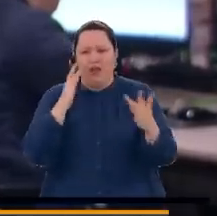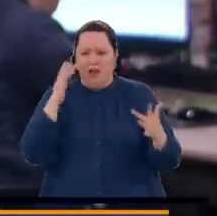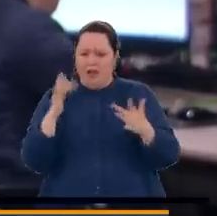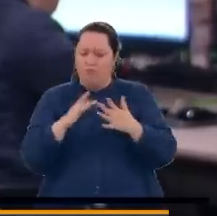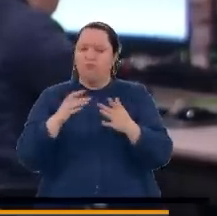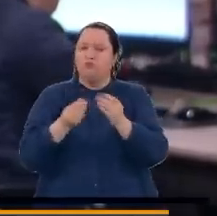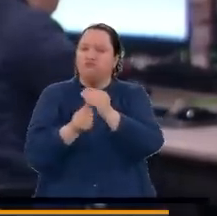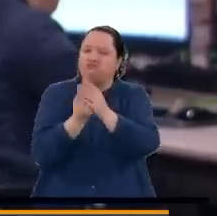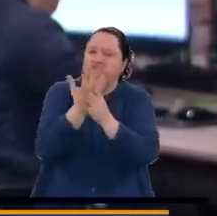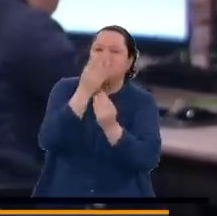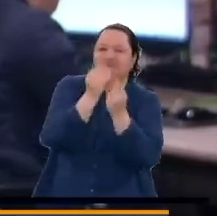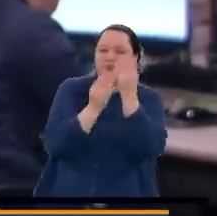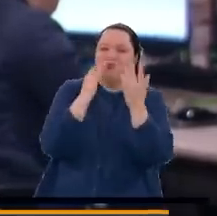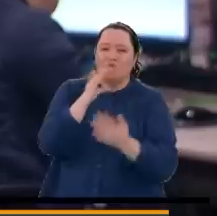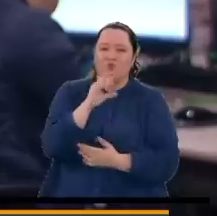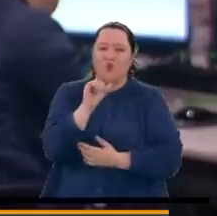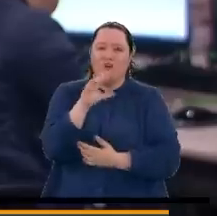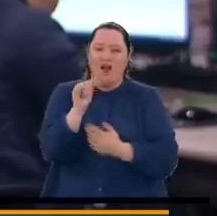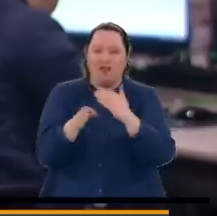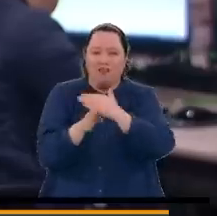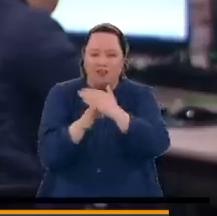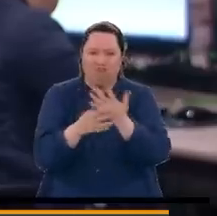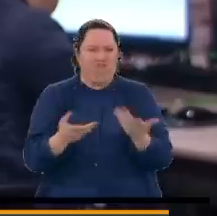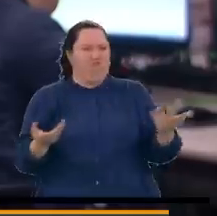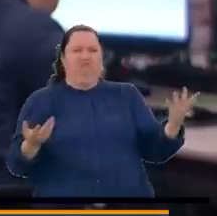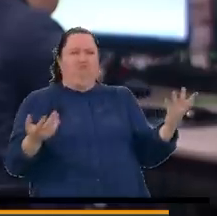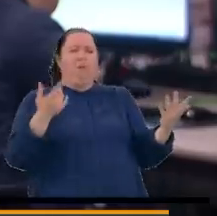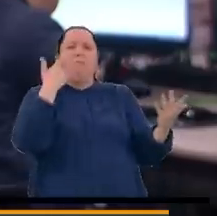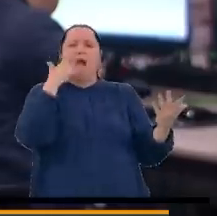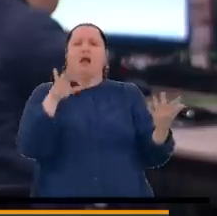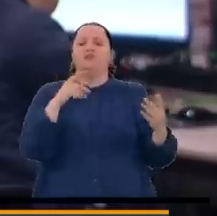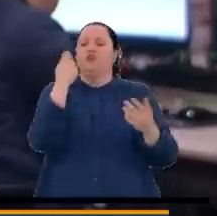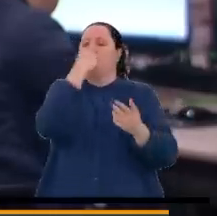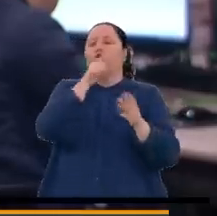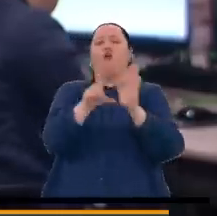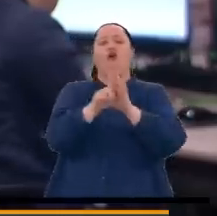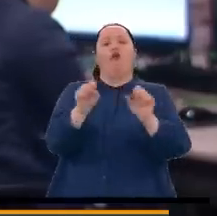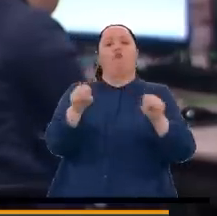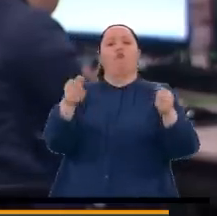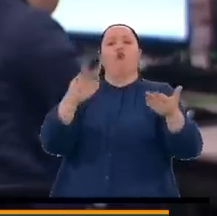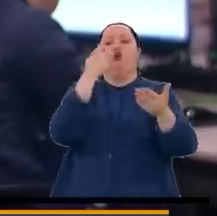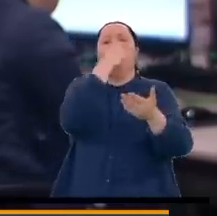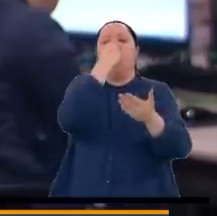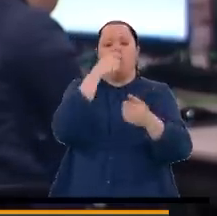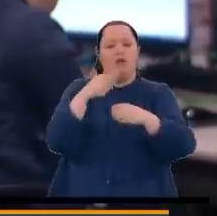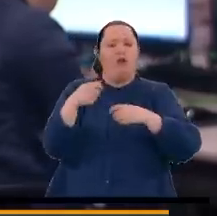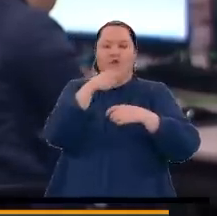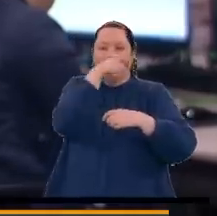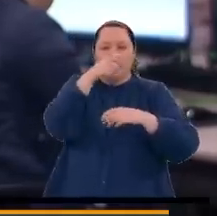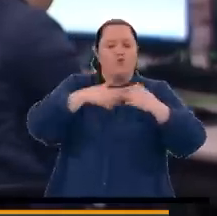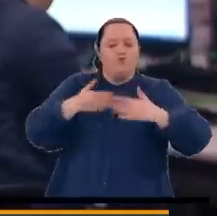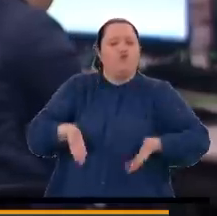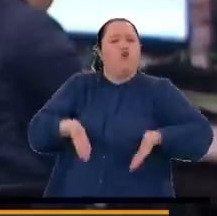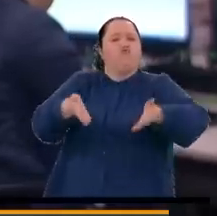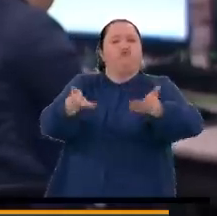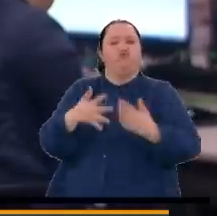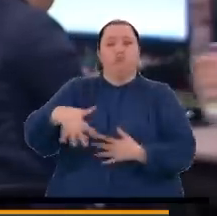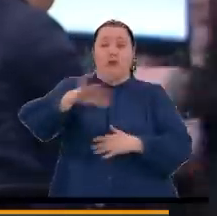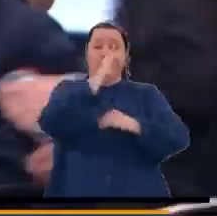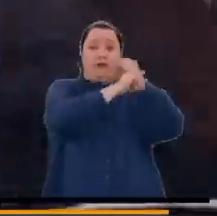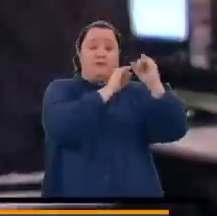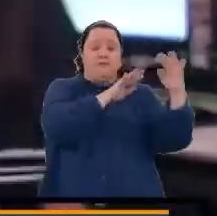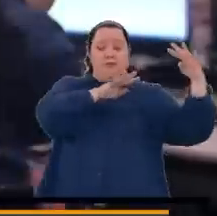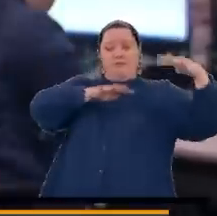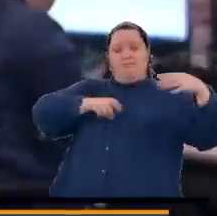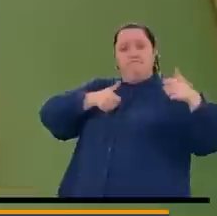Colombia. Ellos advierten que eso sería un paso precisamente a legalizar la droga y la cocaína y que no estaría bien visto en el sector internacional.